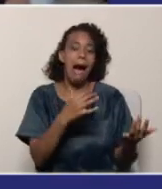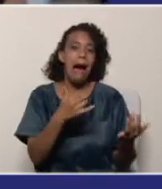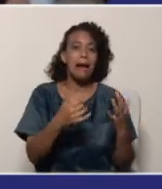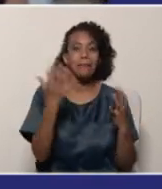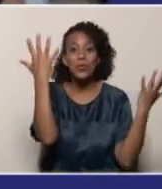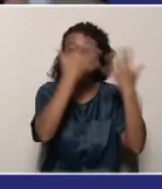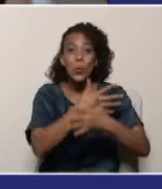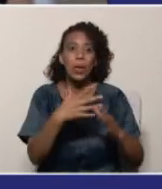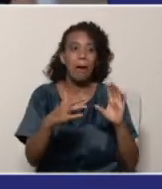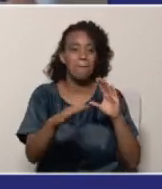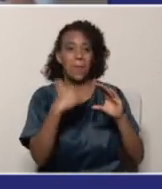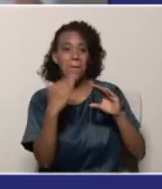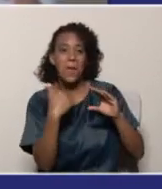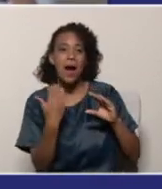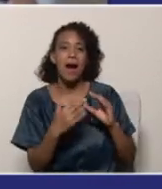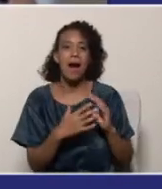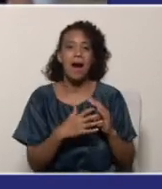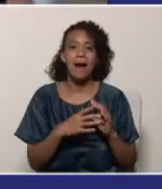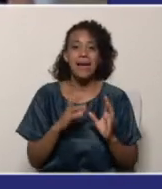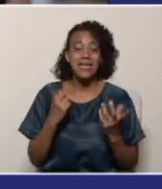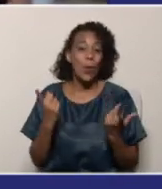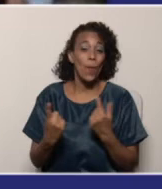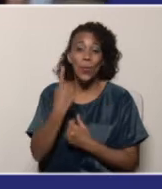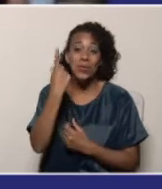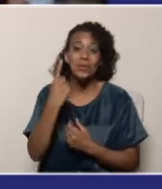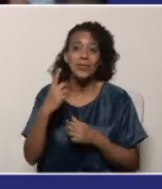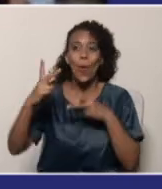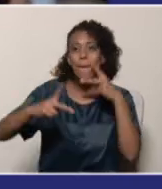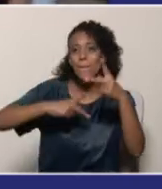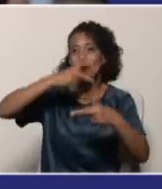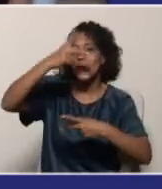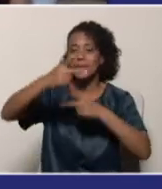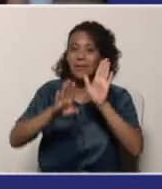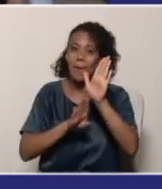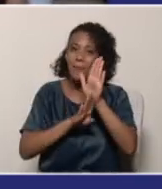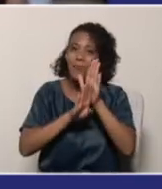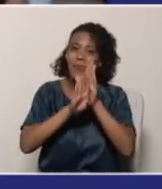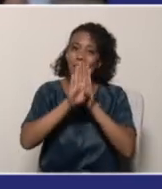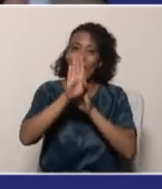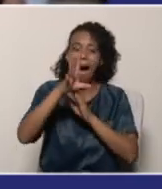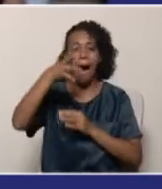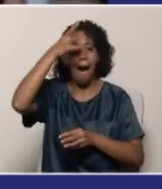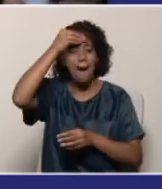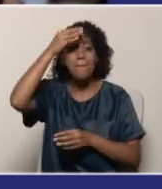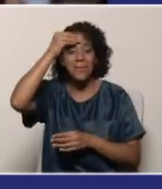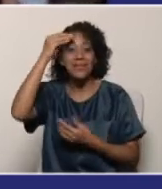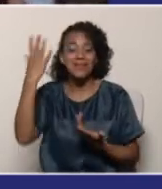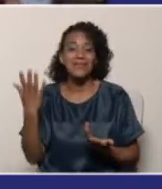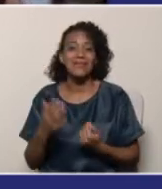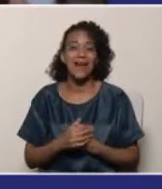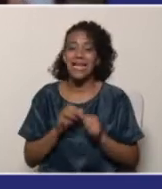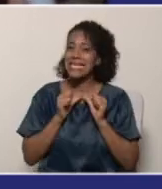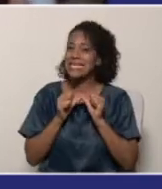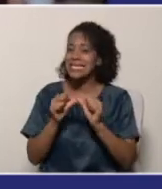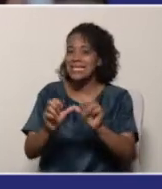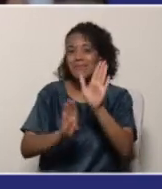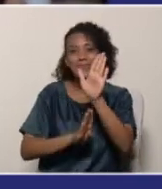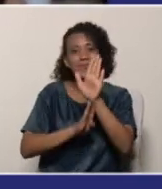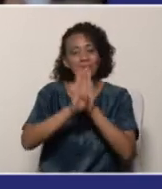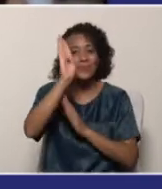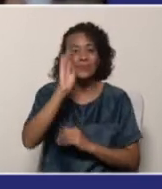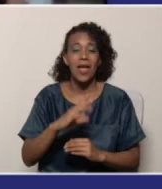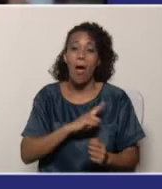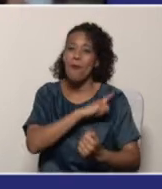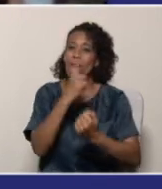cosa y que ya saben, tu proceso de aprendizaje es lo que facilita tu forma de seguir creciendo y